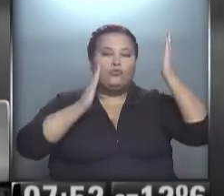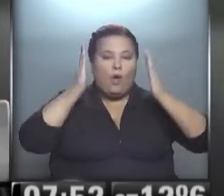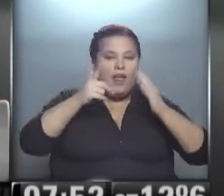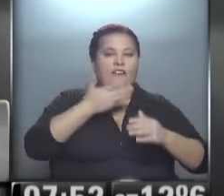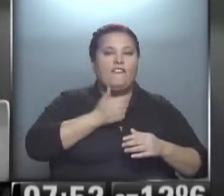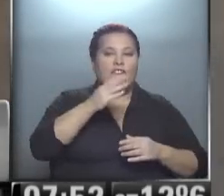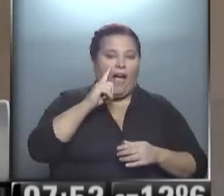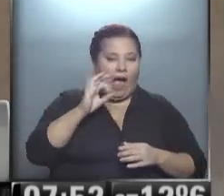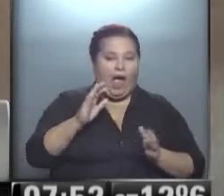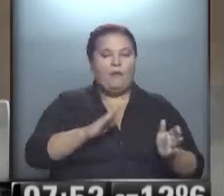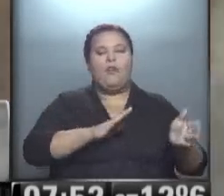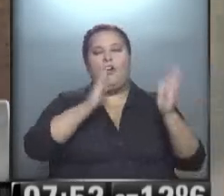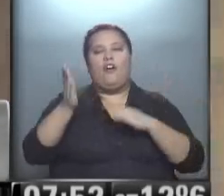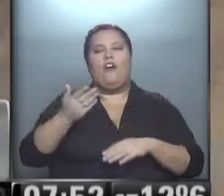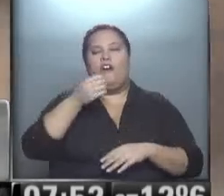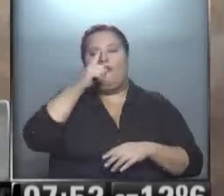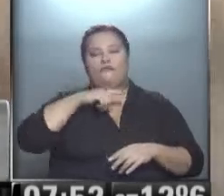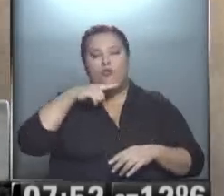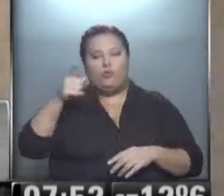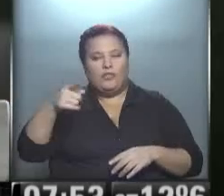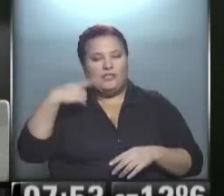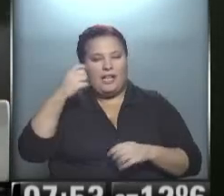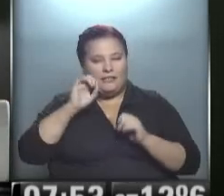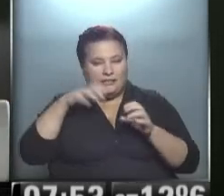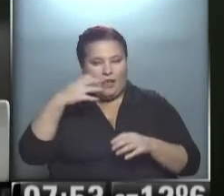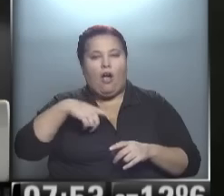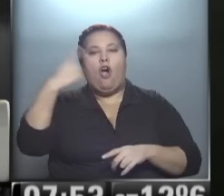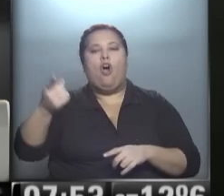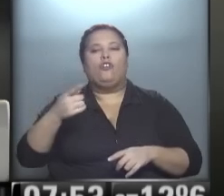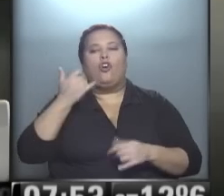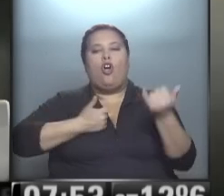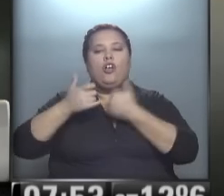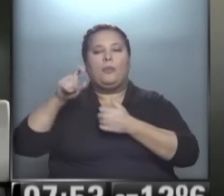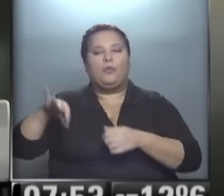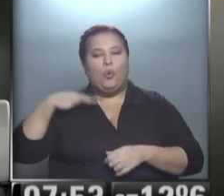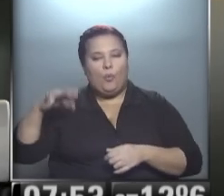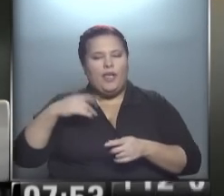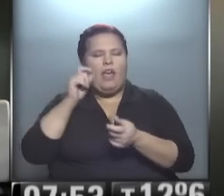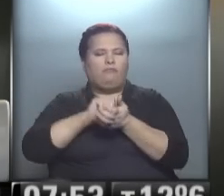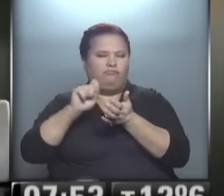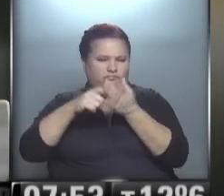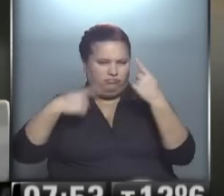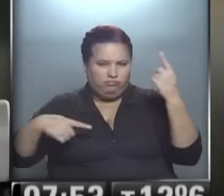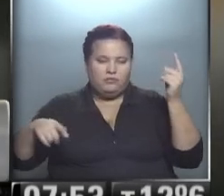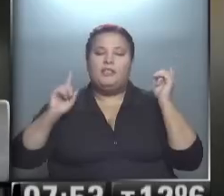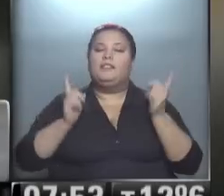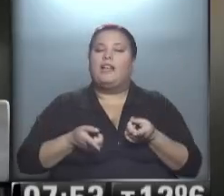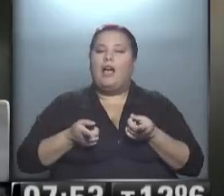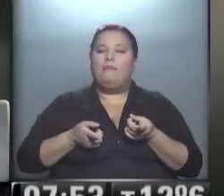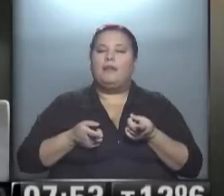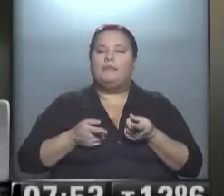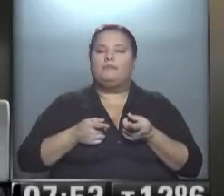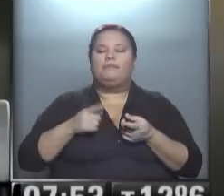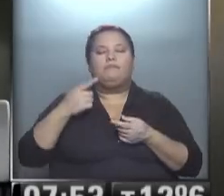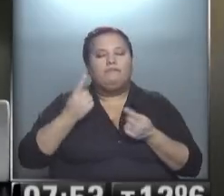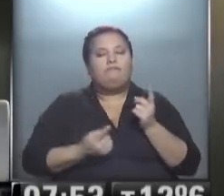Fabio, pasando por Fresas Salvajes de Bergman o llegando hasta Cuéntame tu Vida de Alfred Hitchcock. Y la propuesta de él o lo que a